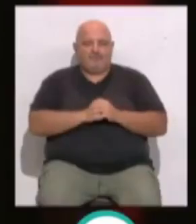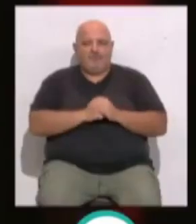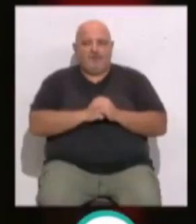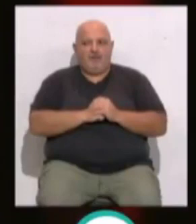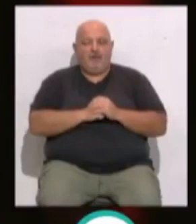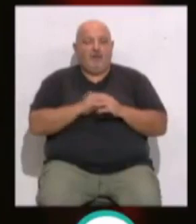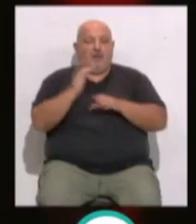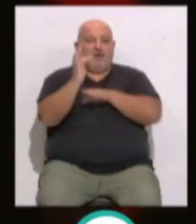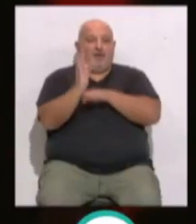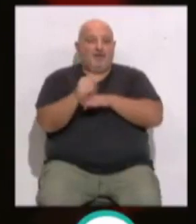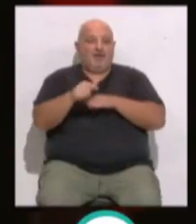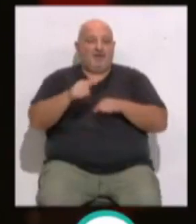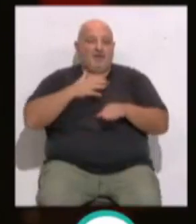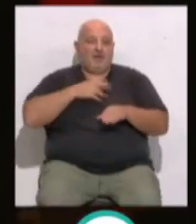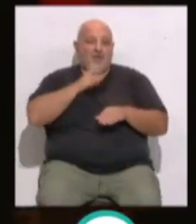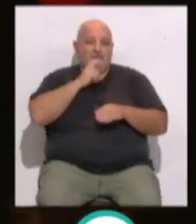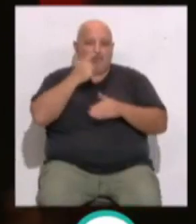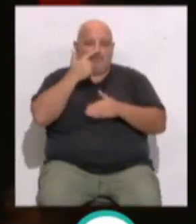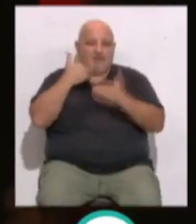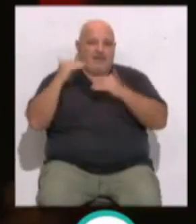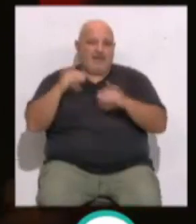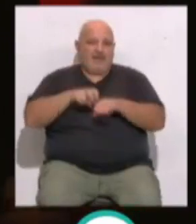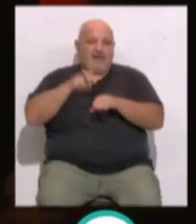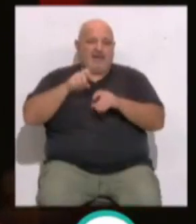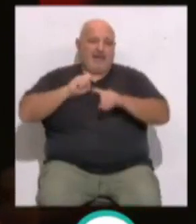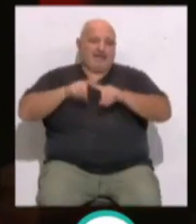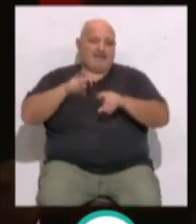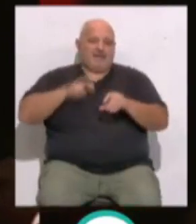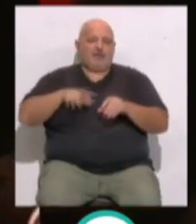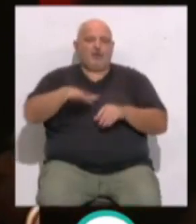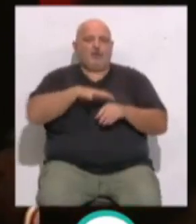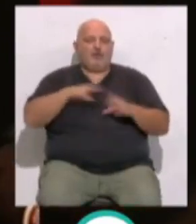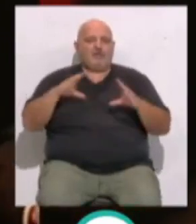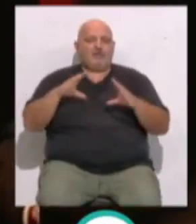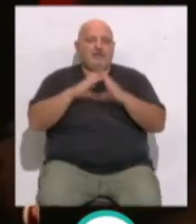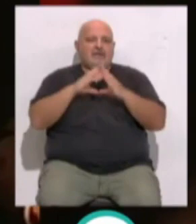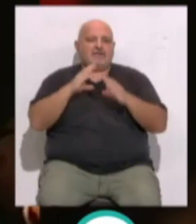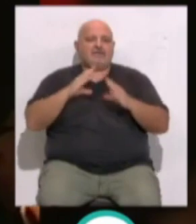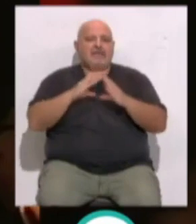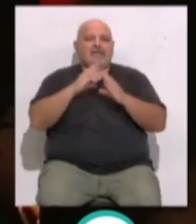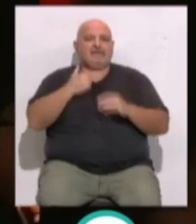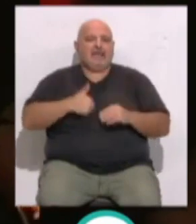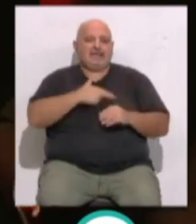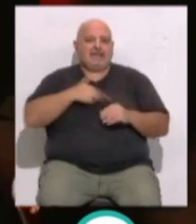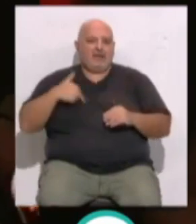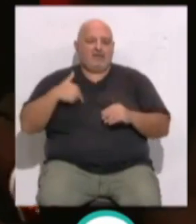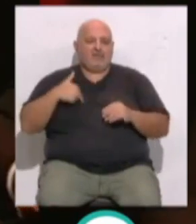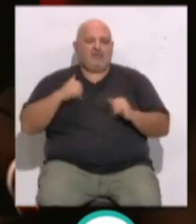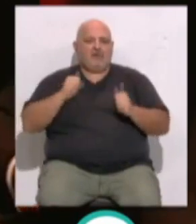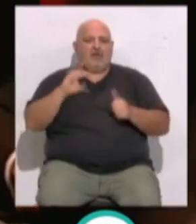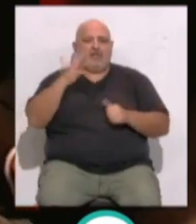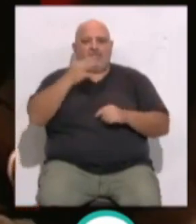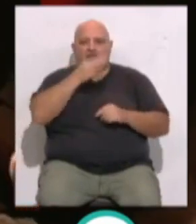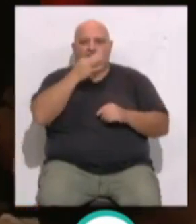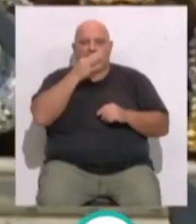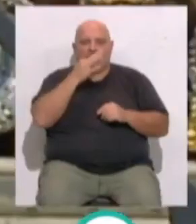La capilla ardiente del obispo emérito, Antonio Ceballos, se instalará en la Iglesia de Santiago. Permanecerá abierta desde las 5